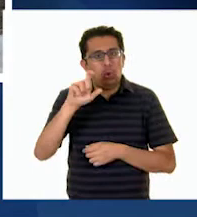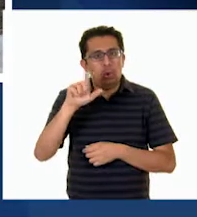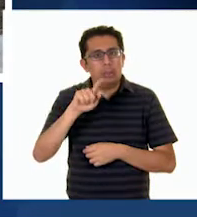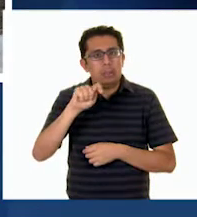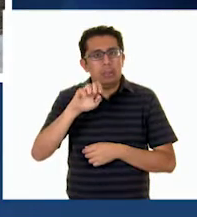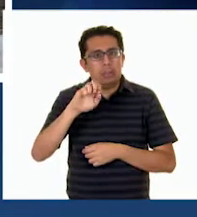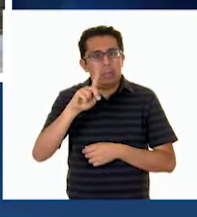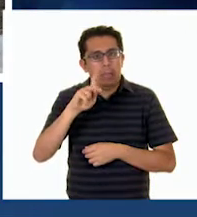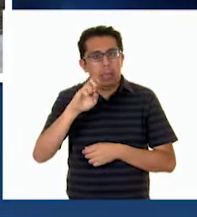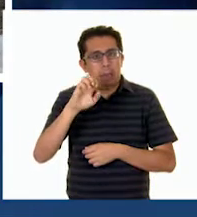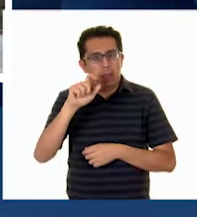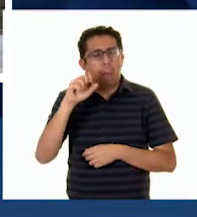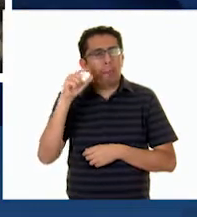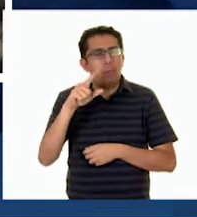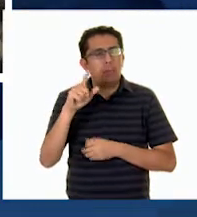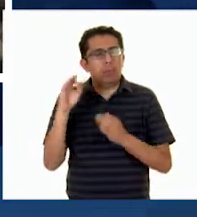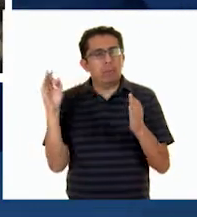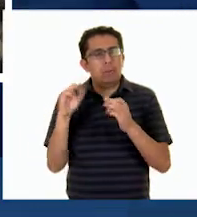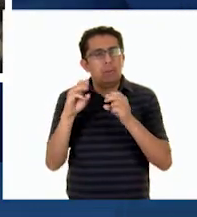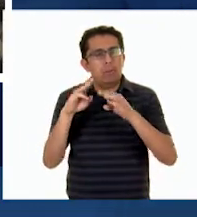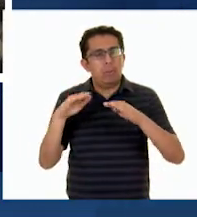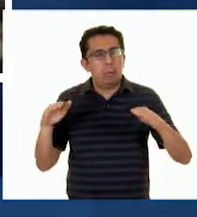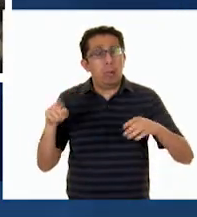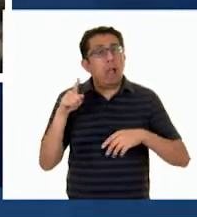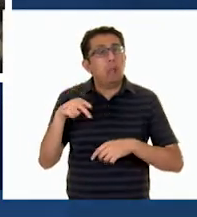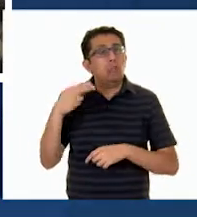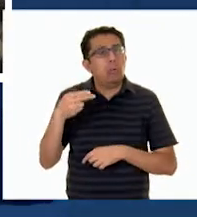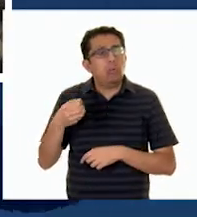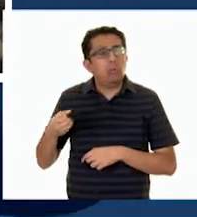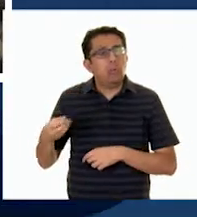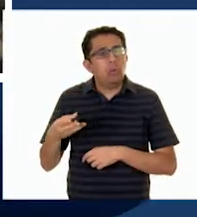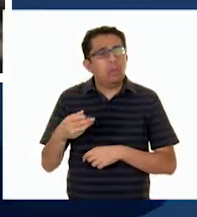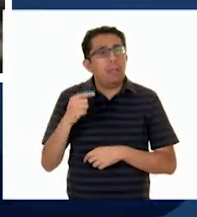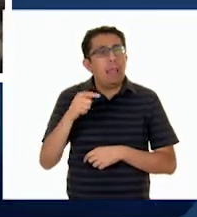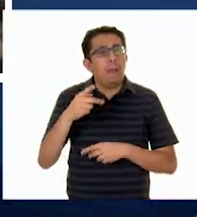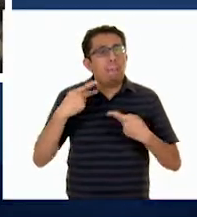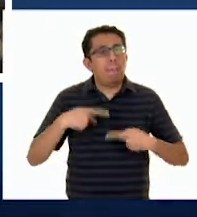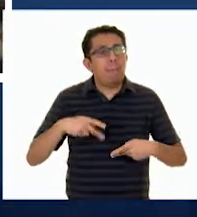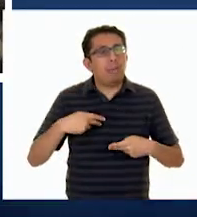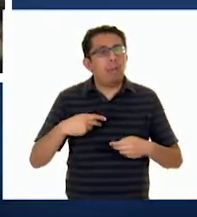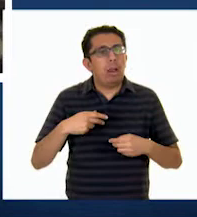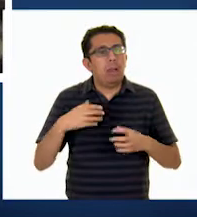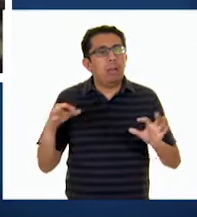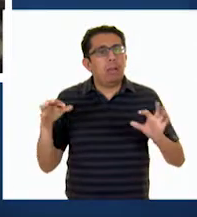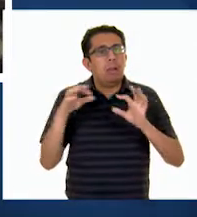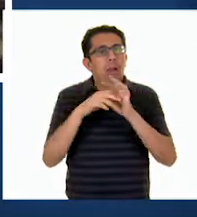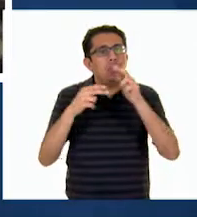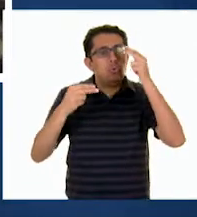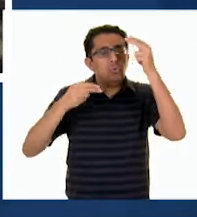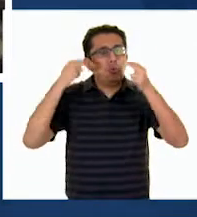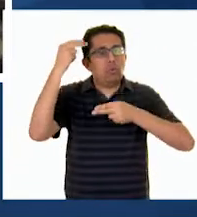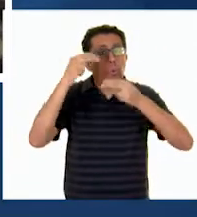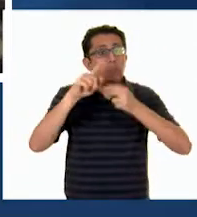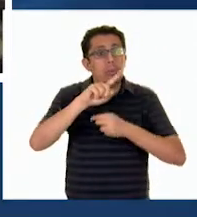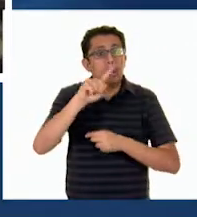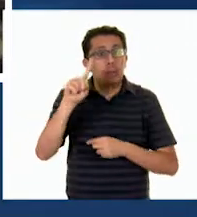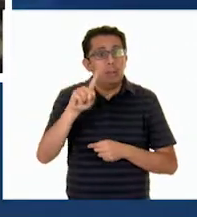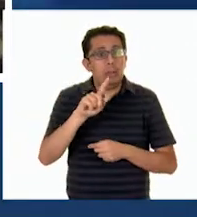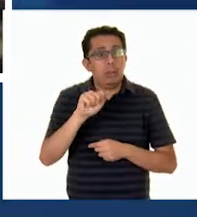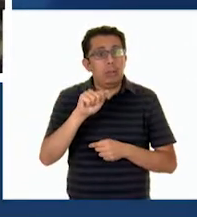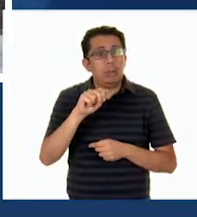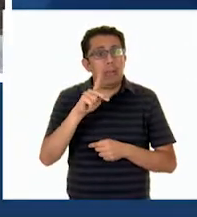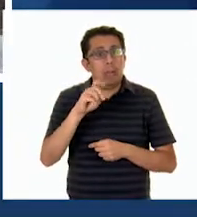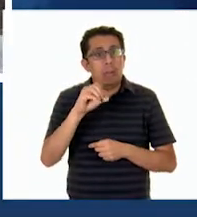Los zapotecos se autodenominan Los binitza Que significa la gente de las nubes Ya que la palabra zapoteco Fue impuesta por los